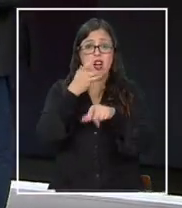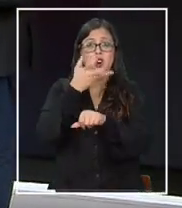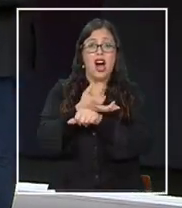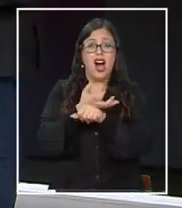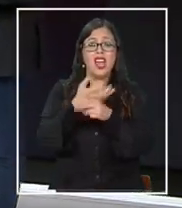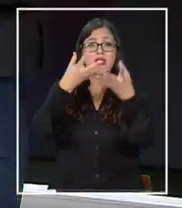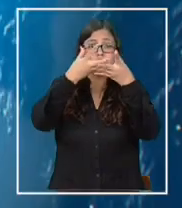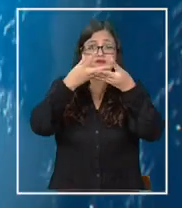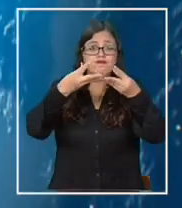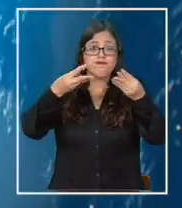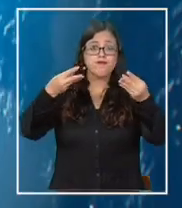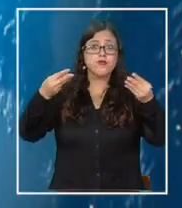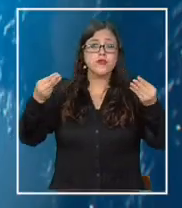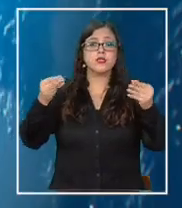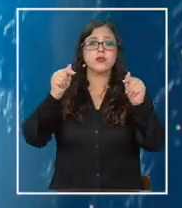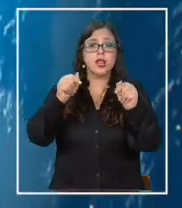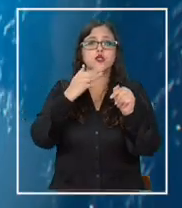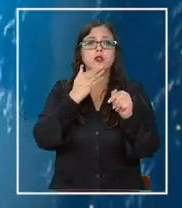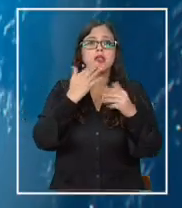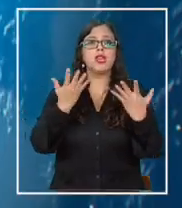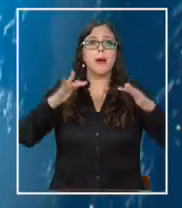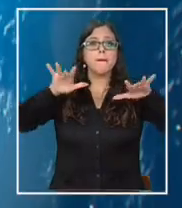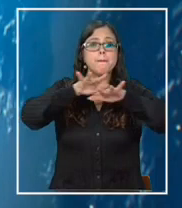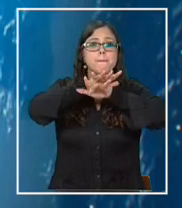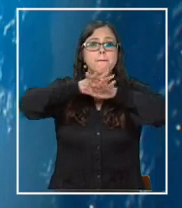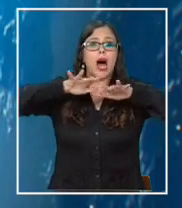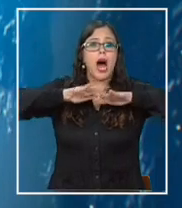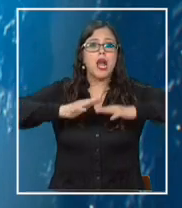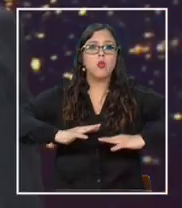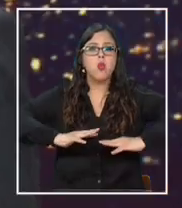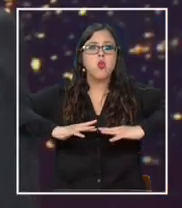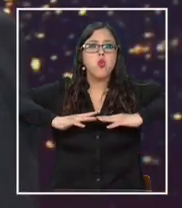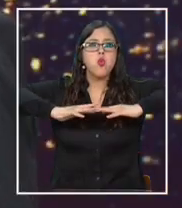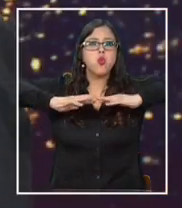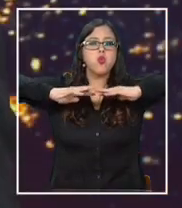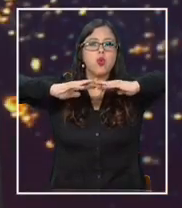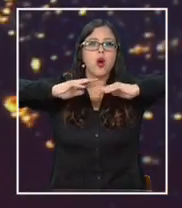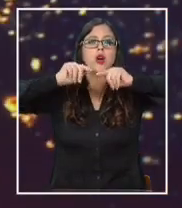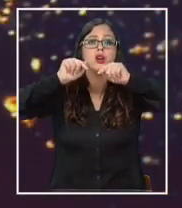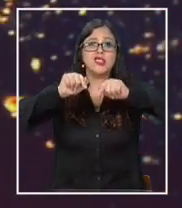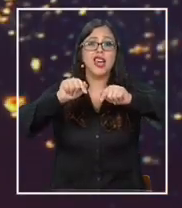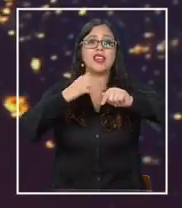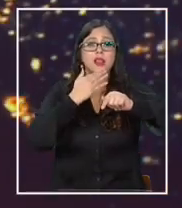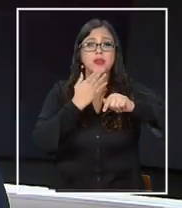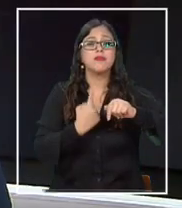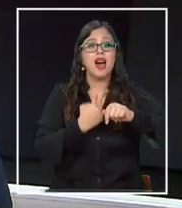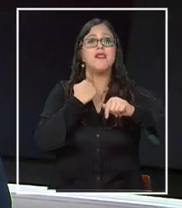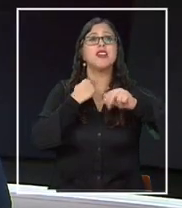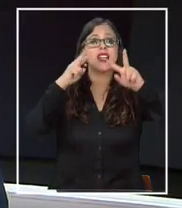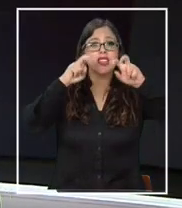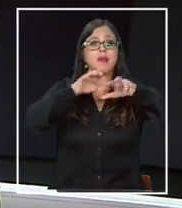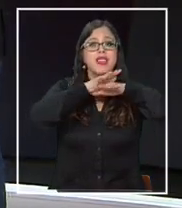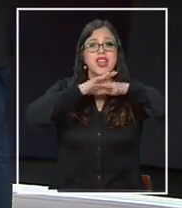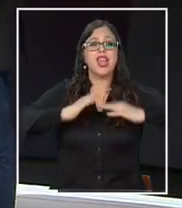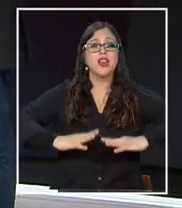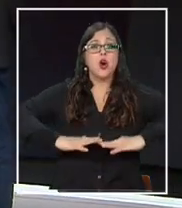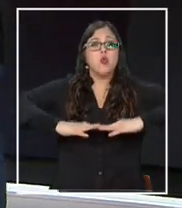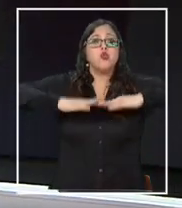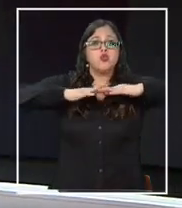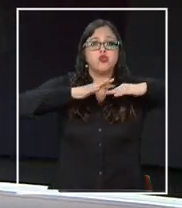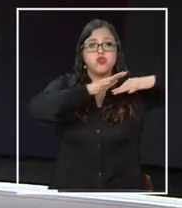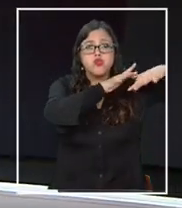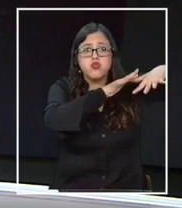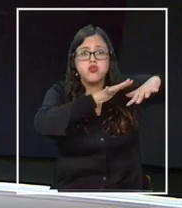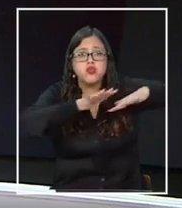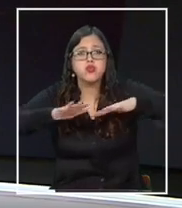eso puede aumentar también el nivel del mar y por ende está relacionado con el fenómeno de las inundaciones. También, y no solamente eso, ¿qué